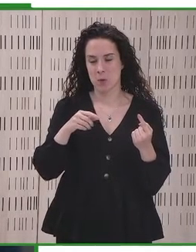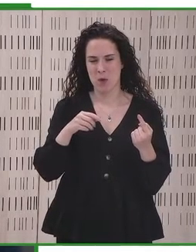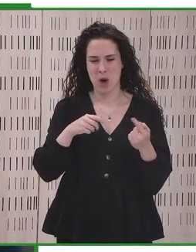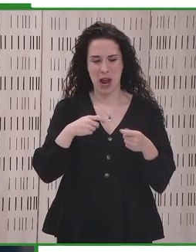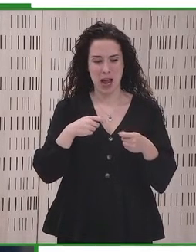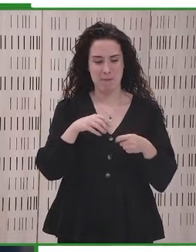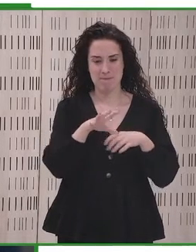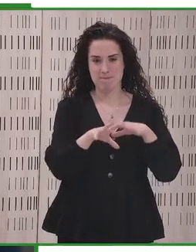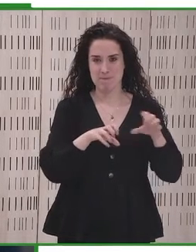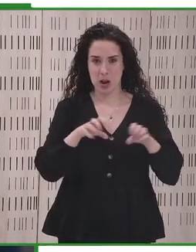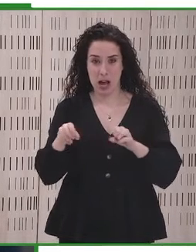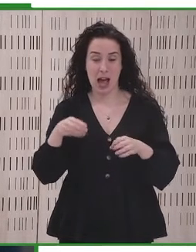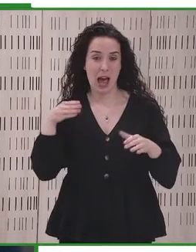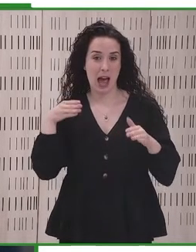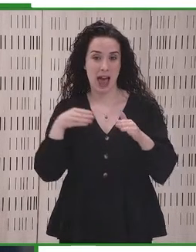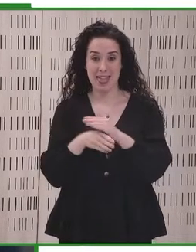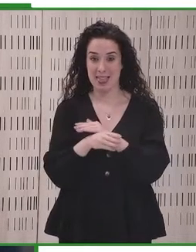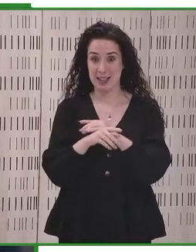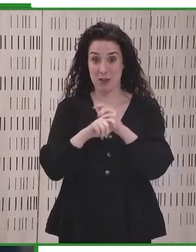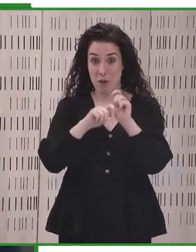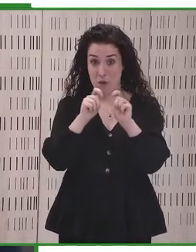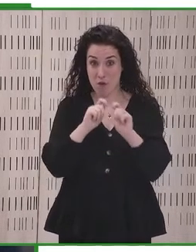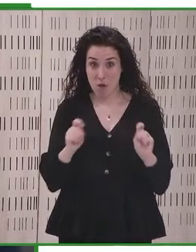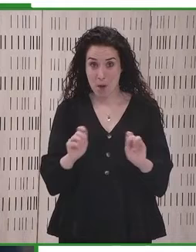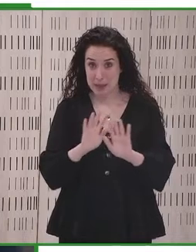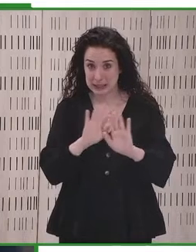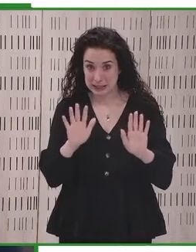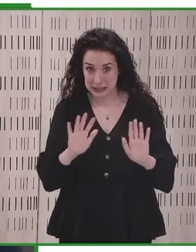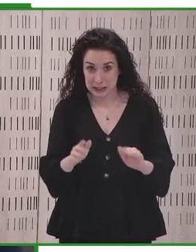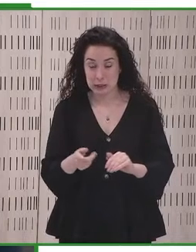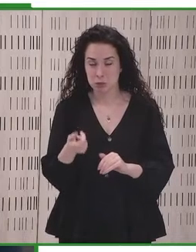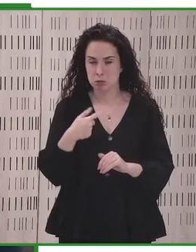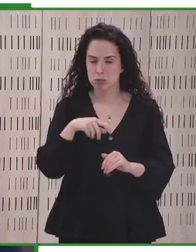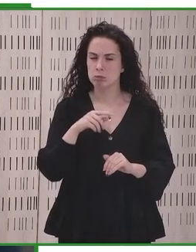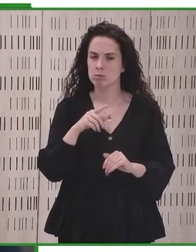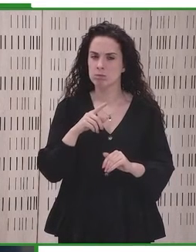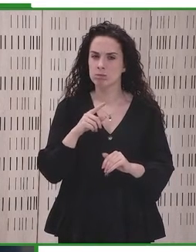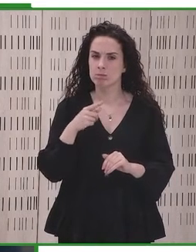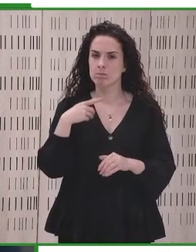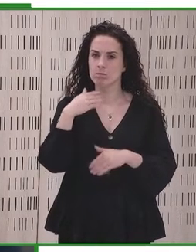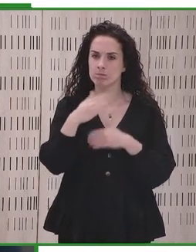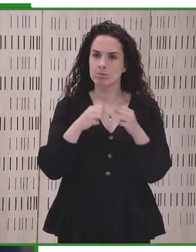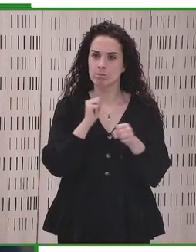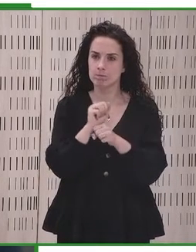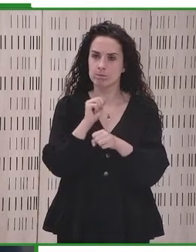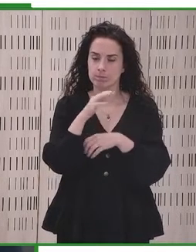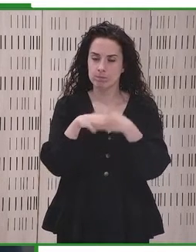that exist in the market